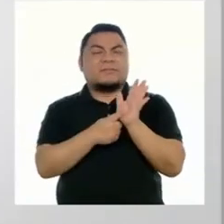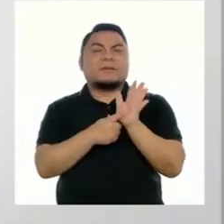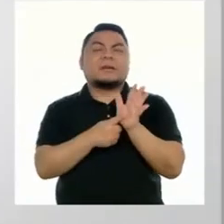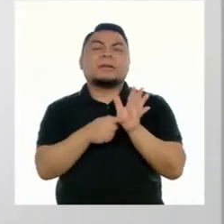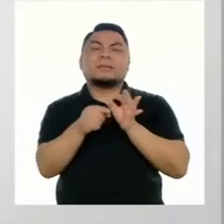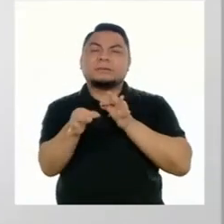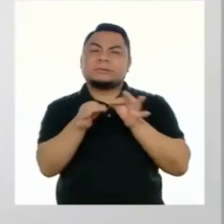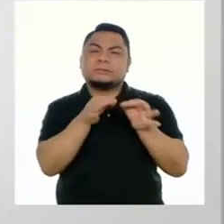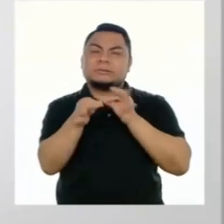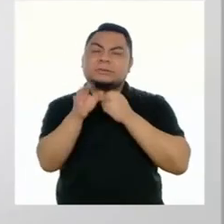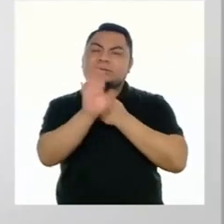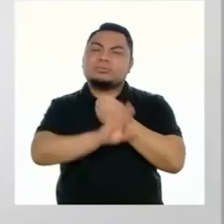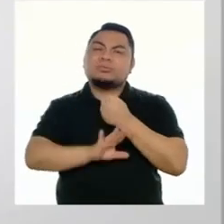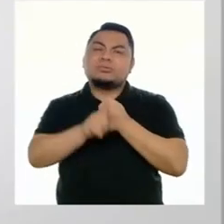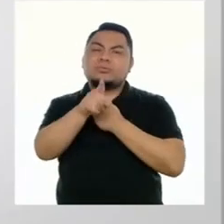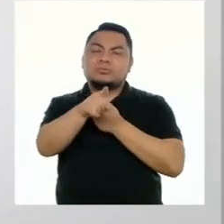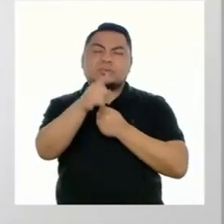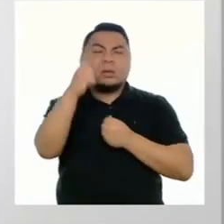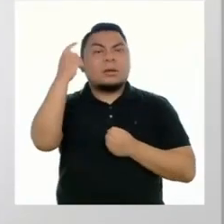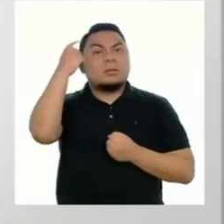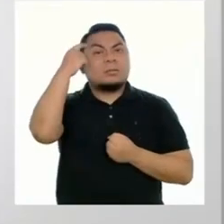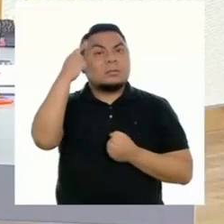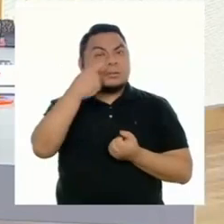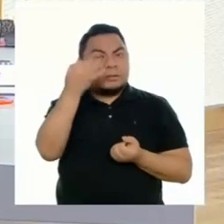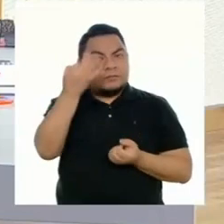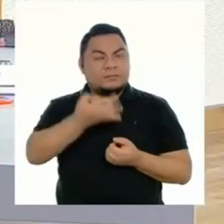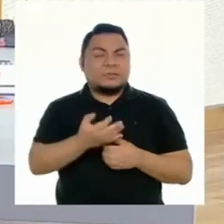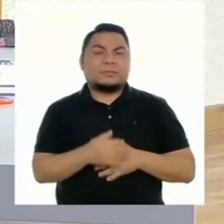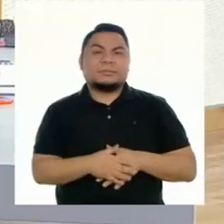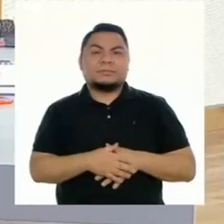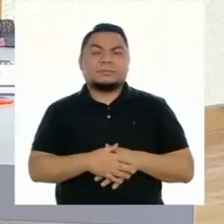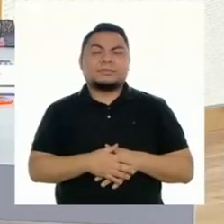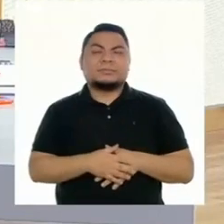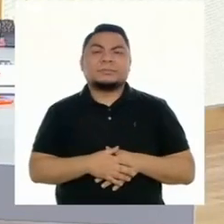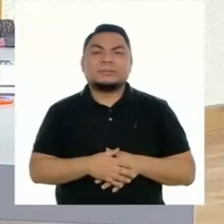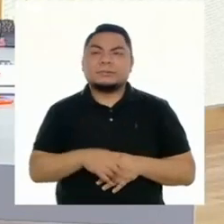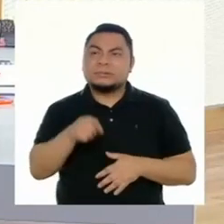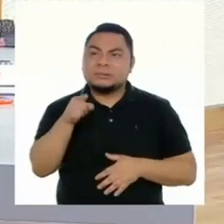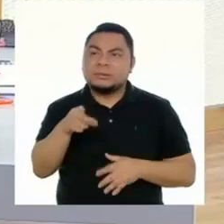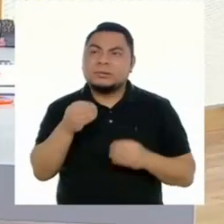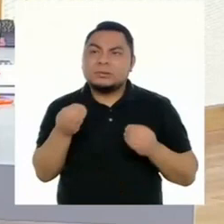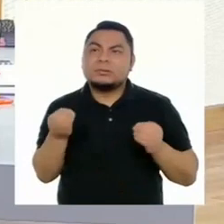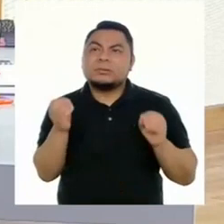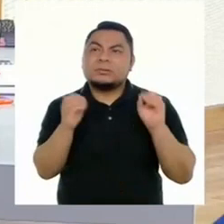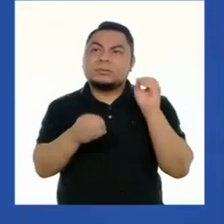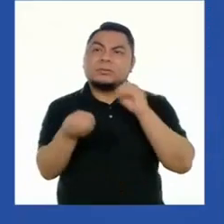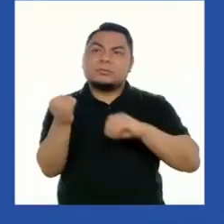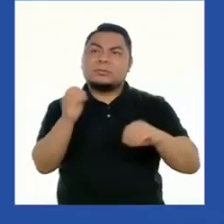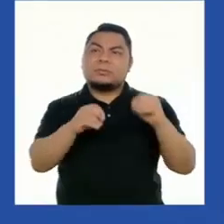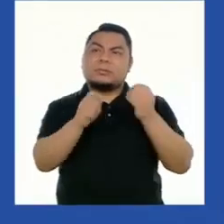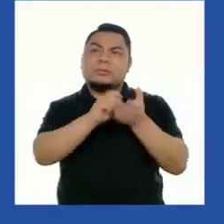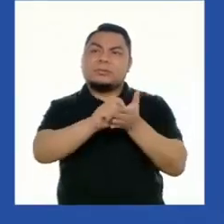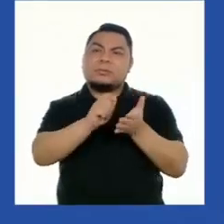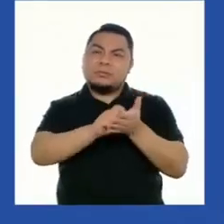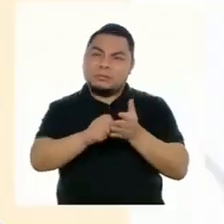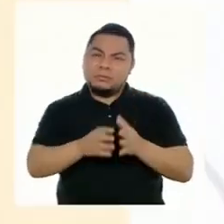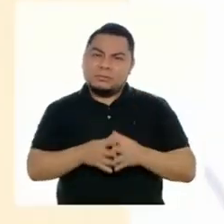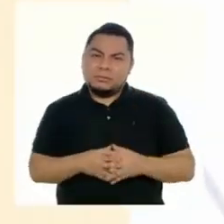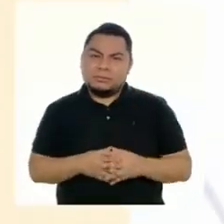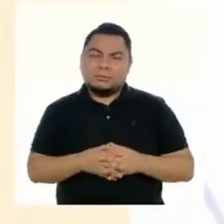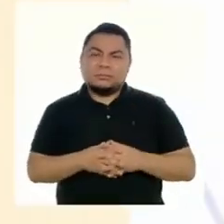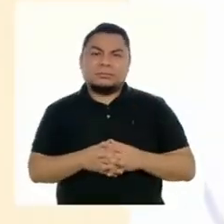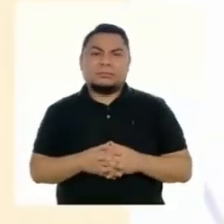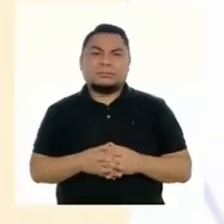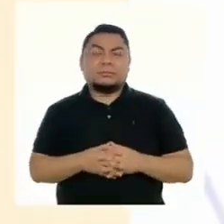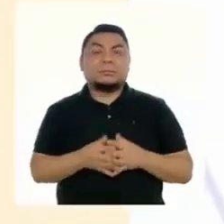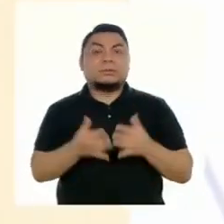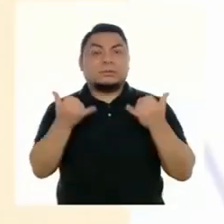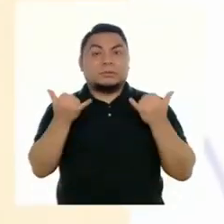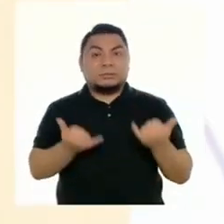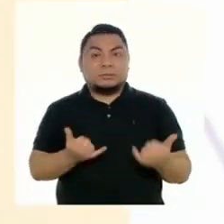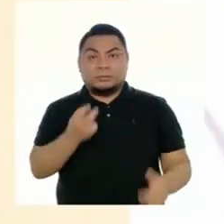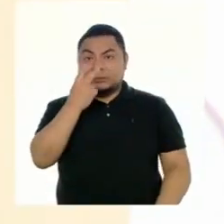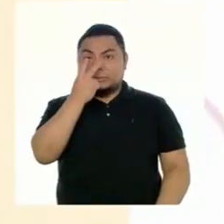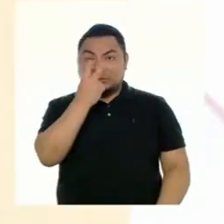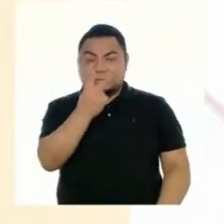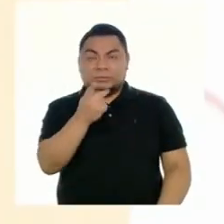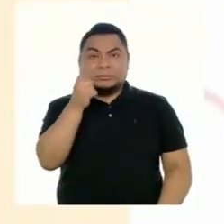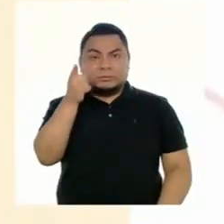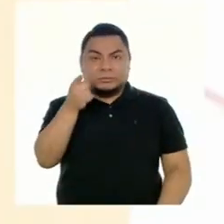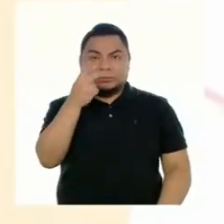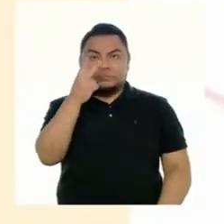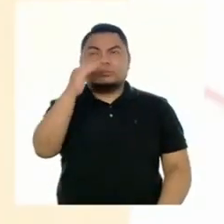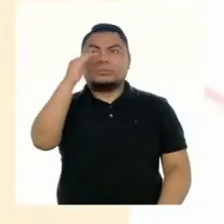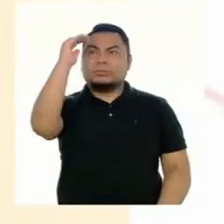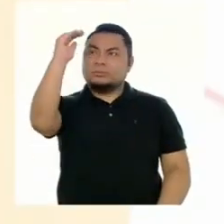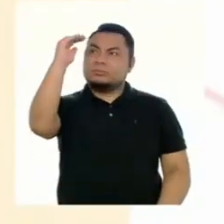información que te permita defender tu tesis original. ¿Y eso es construir los argumentos? Ahora veamos el